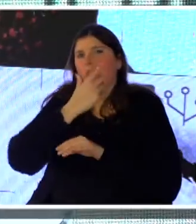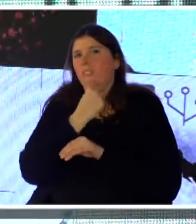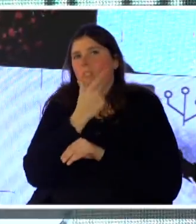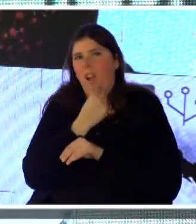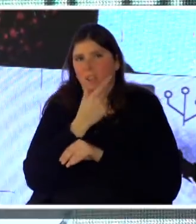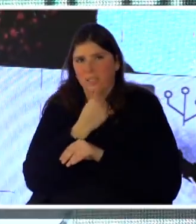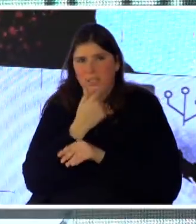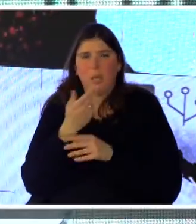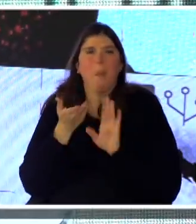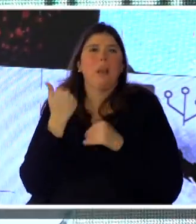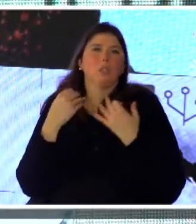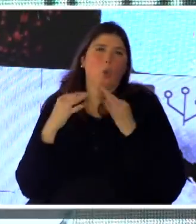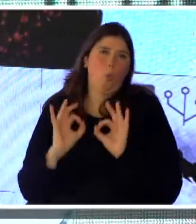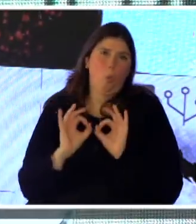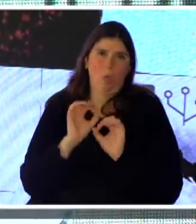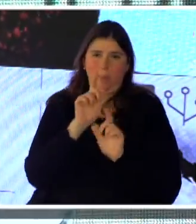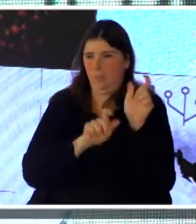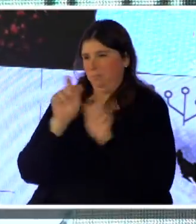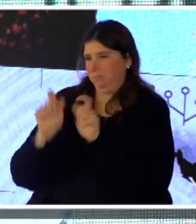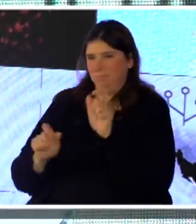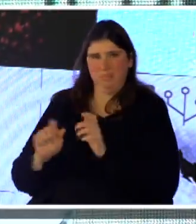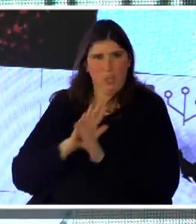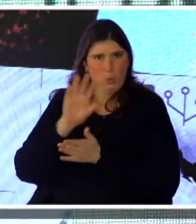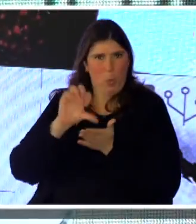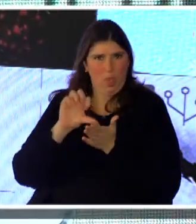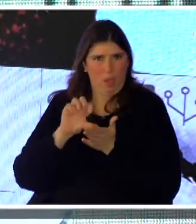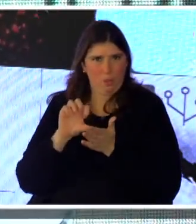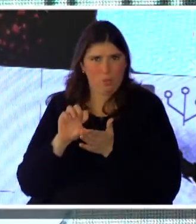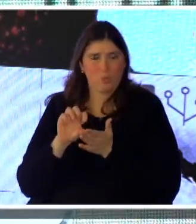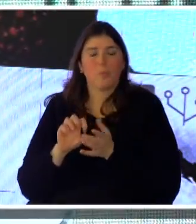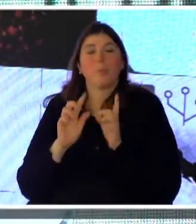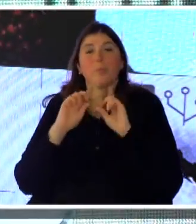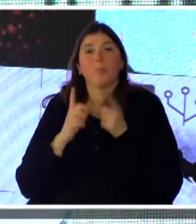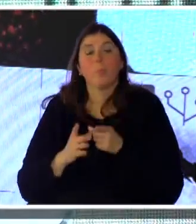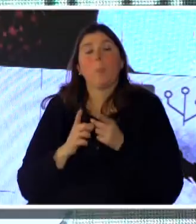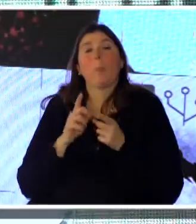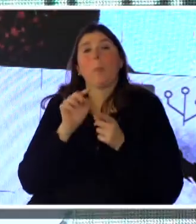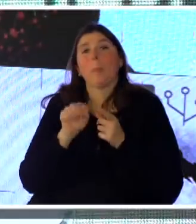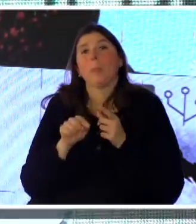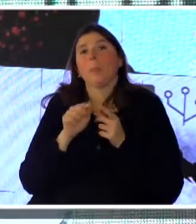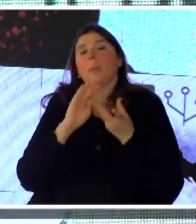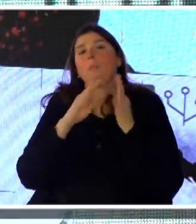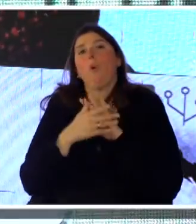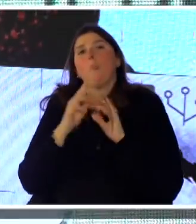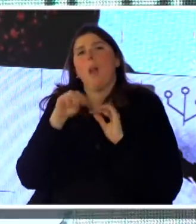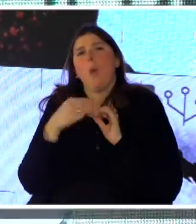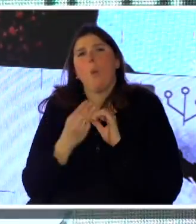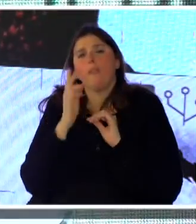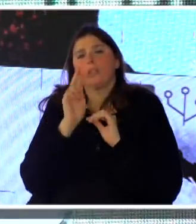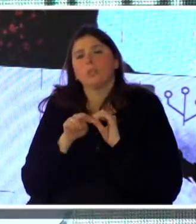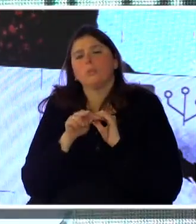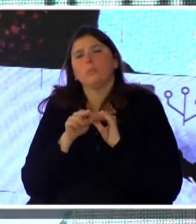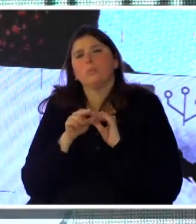cómoda para el ciudadano. En lo que es un aspecto de infraestructura, bueno, ahí en todo sitio web tenemos que tener